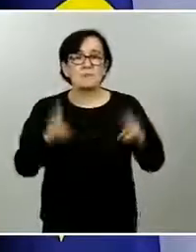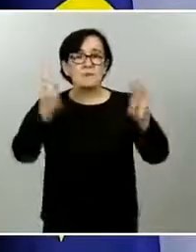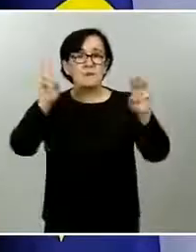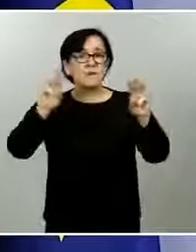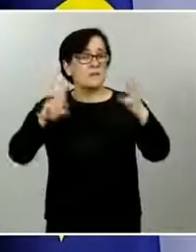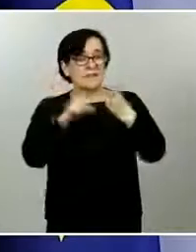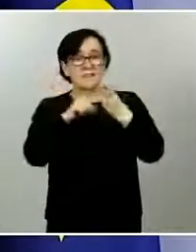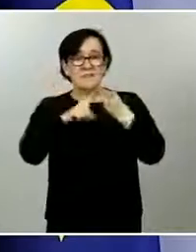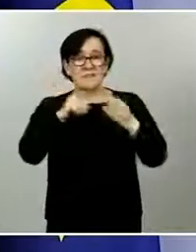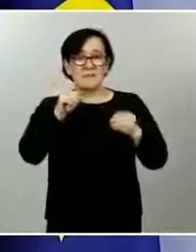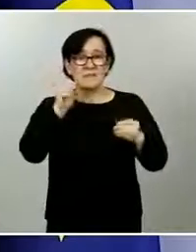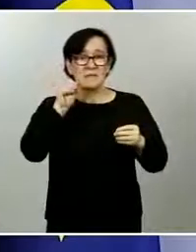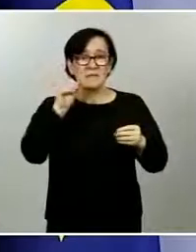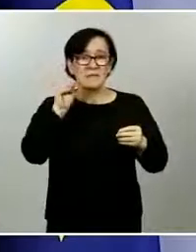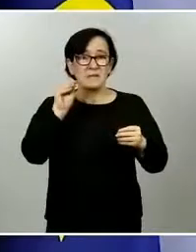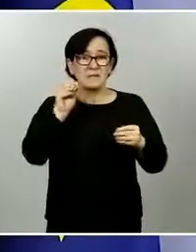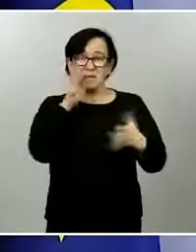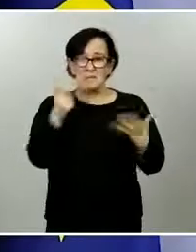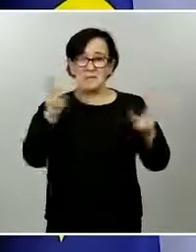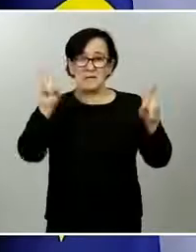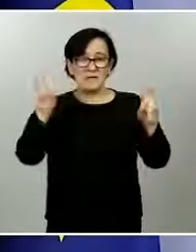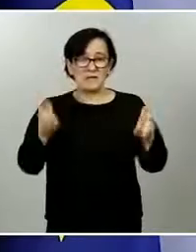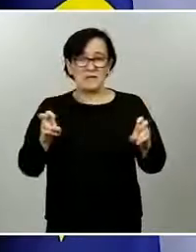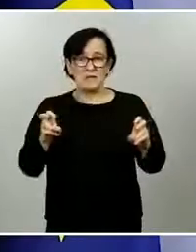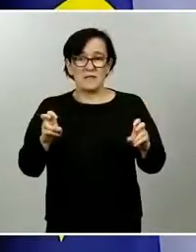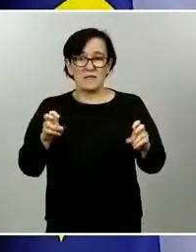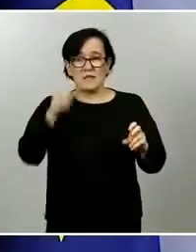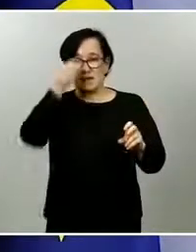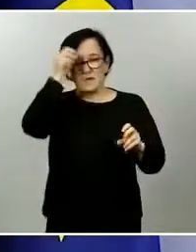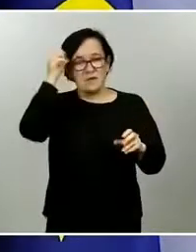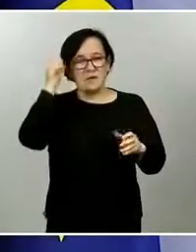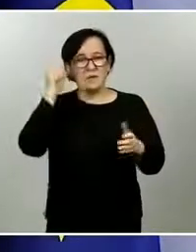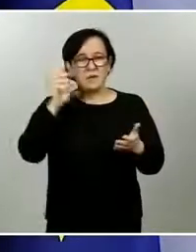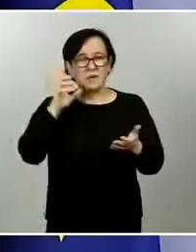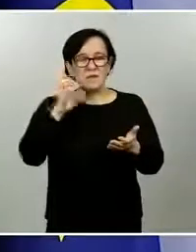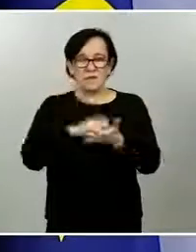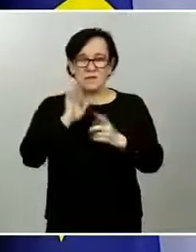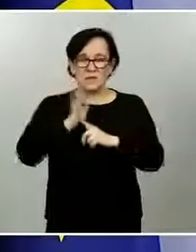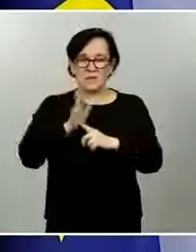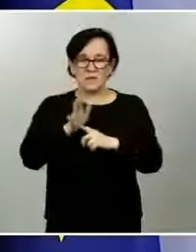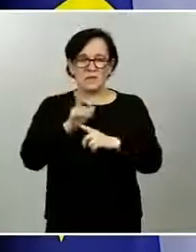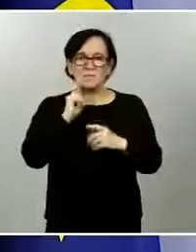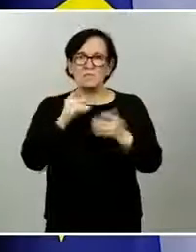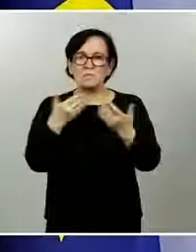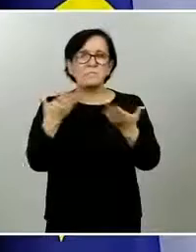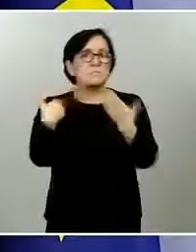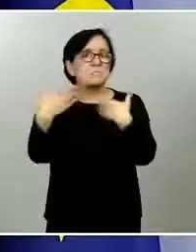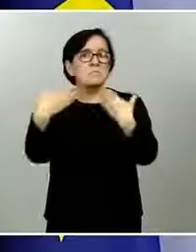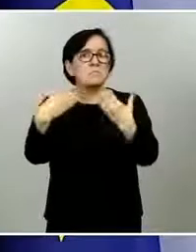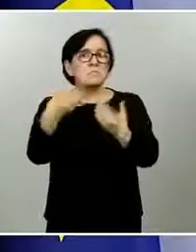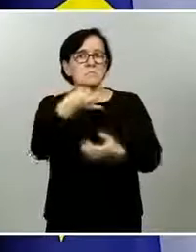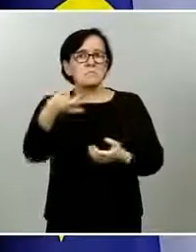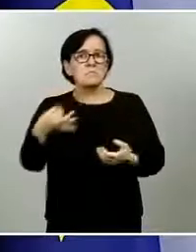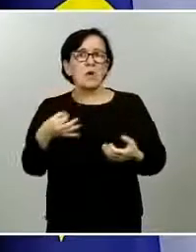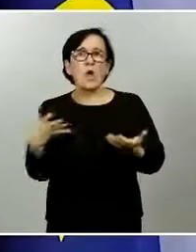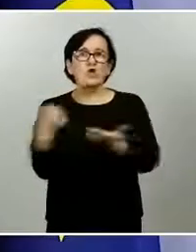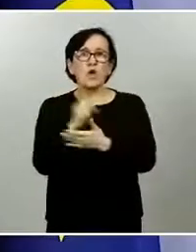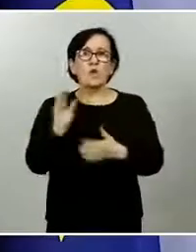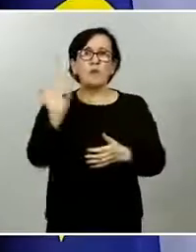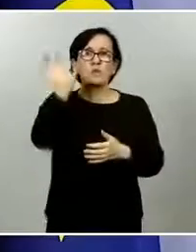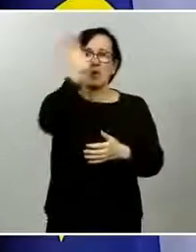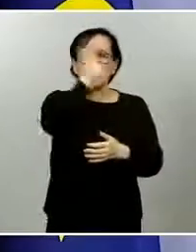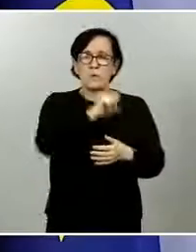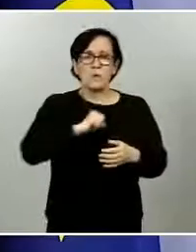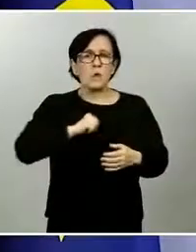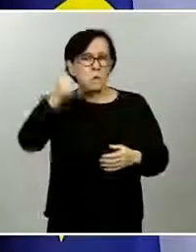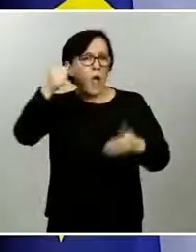poder realizar en cierto sus actividades profesionales aquellas que están permitidas pueden seguir realizando y respecto a la tercera pregunta o